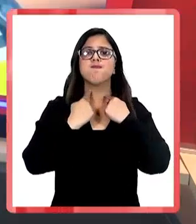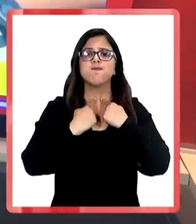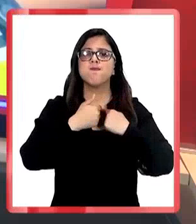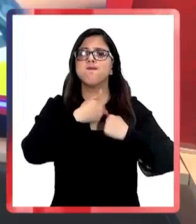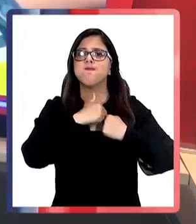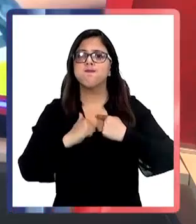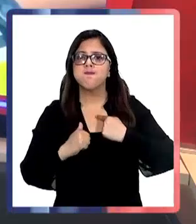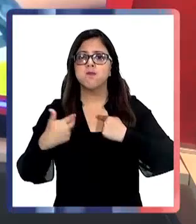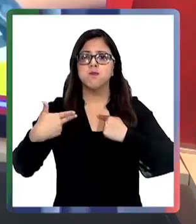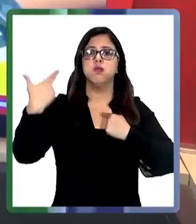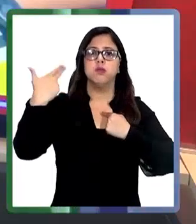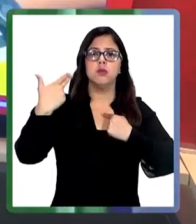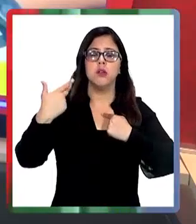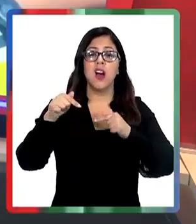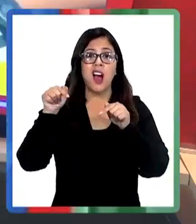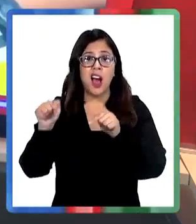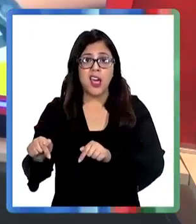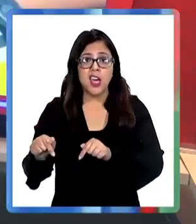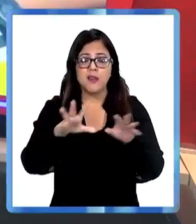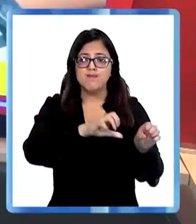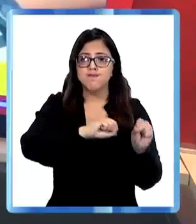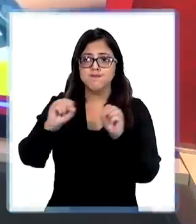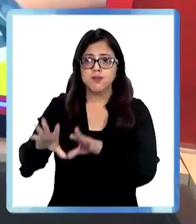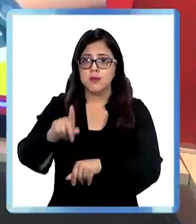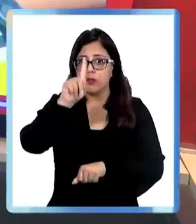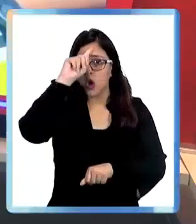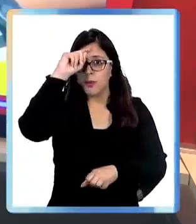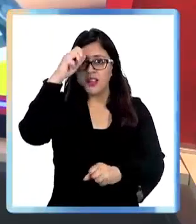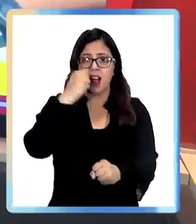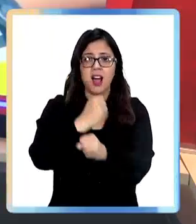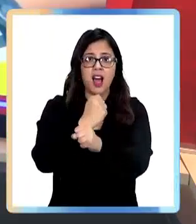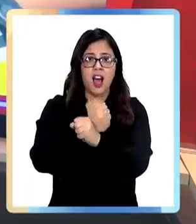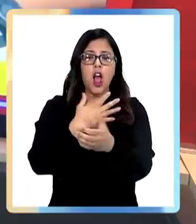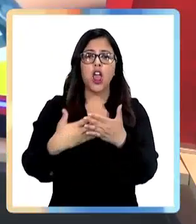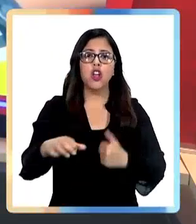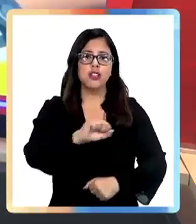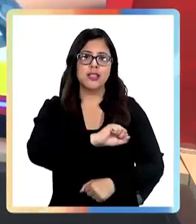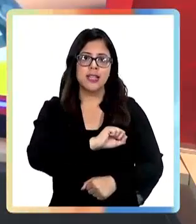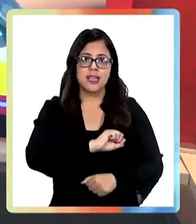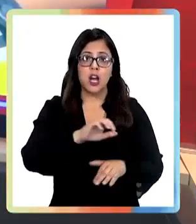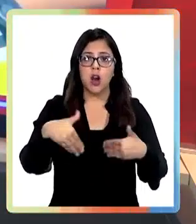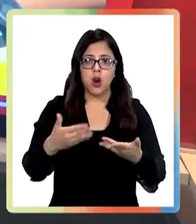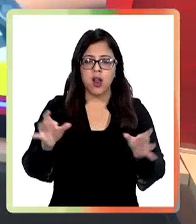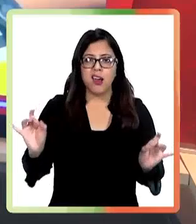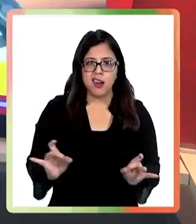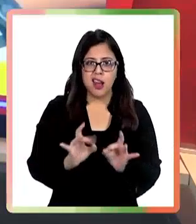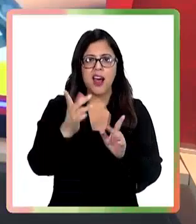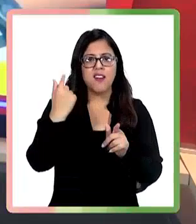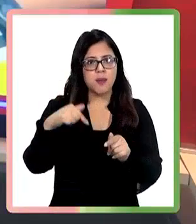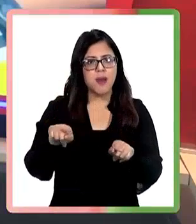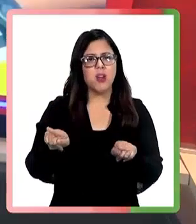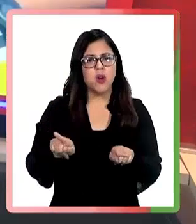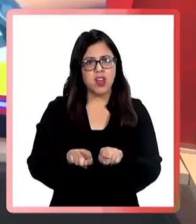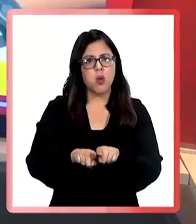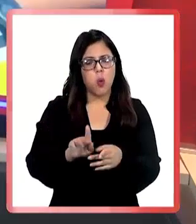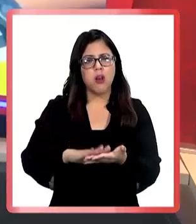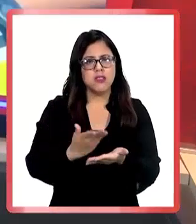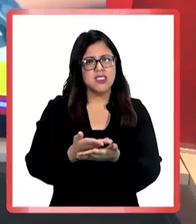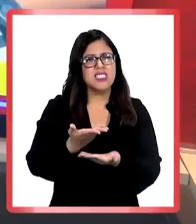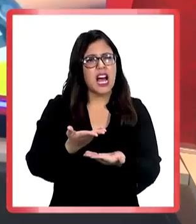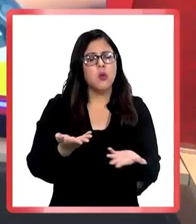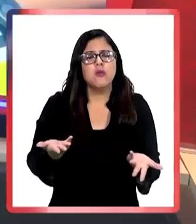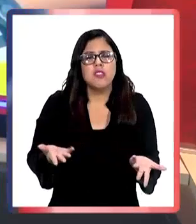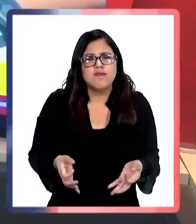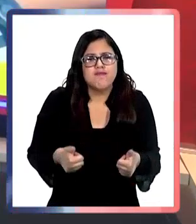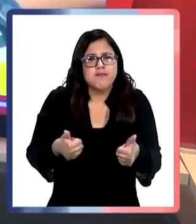y el cuello. Tras la intervención, fue trasladado al Hospital de Carabineros en Santiago, donde permanece grave pero estable. El ataque se